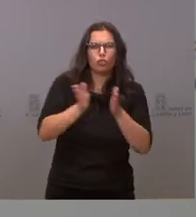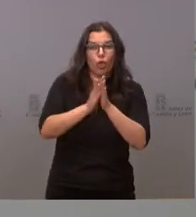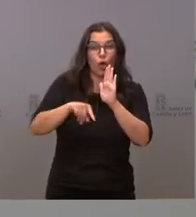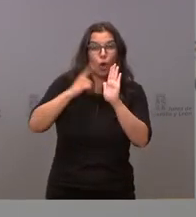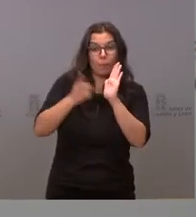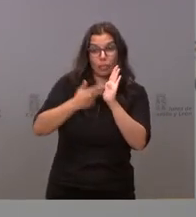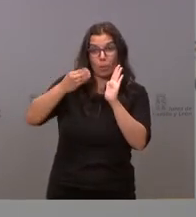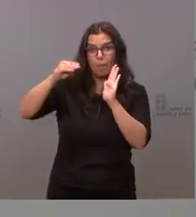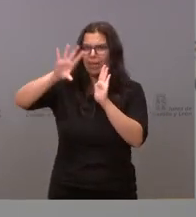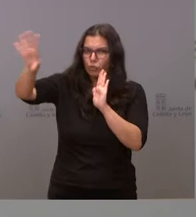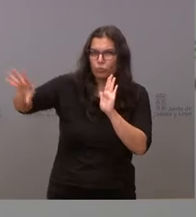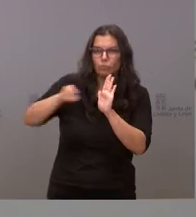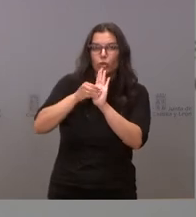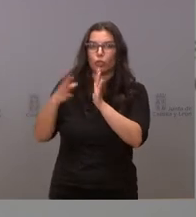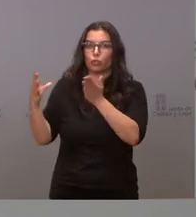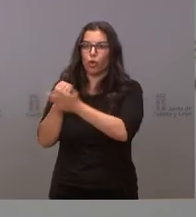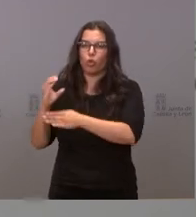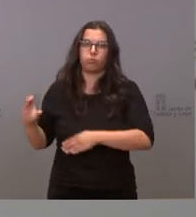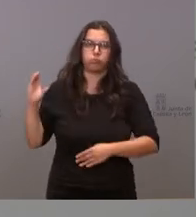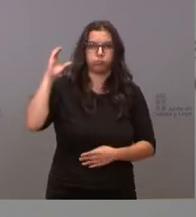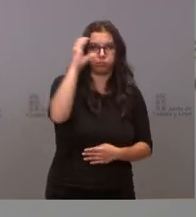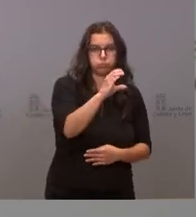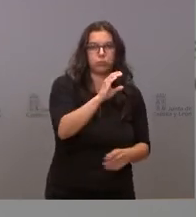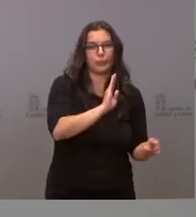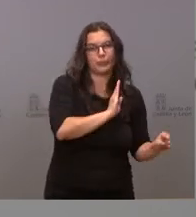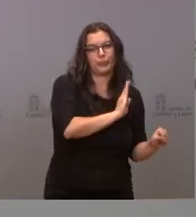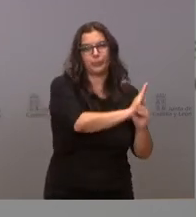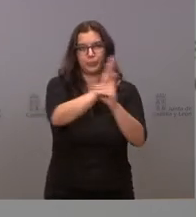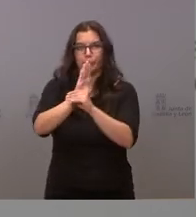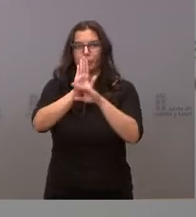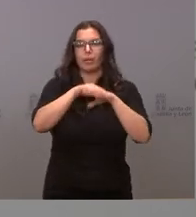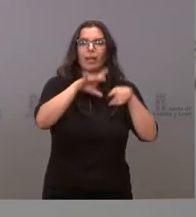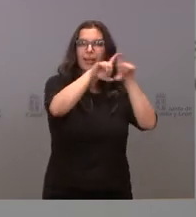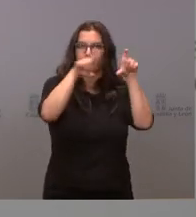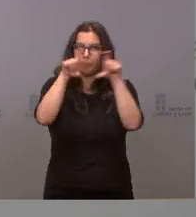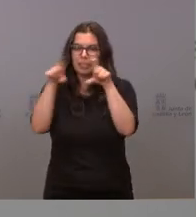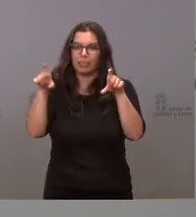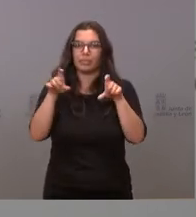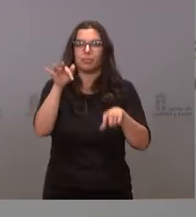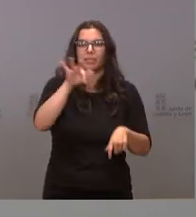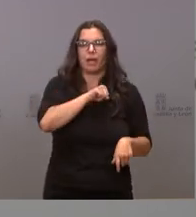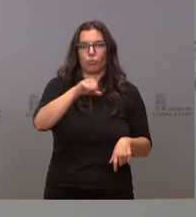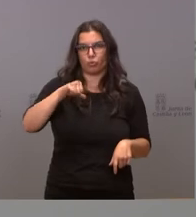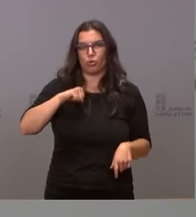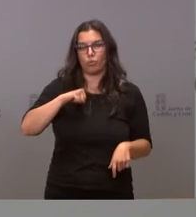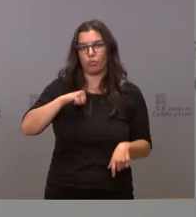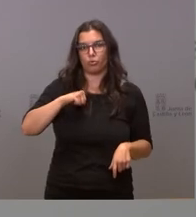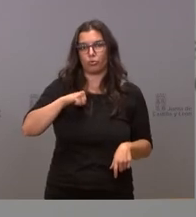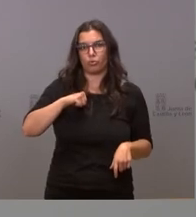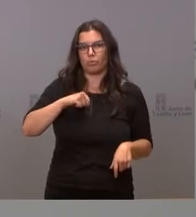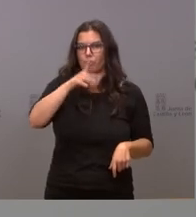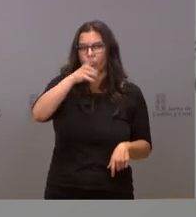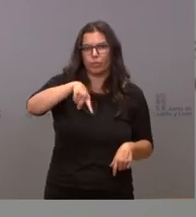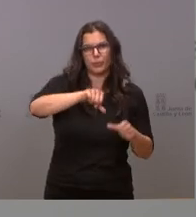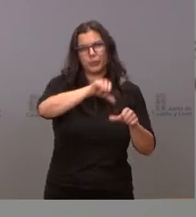irá a ayudar a las empresas y a los autónomos que más han